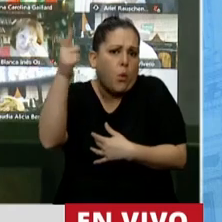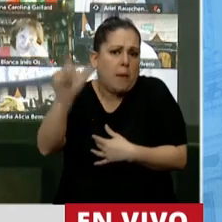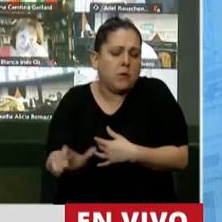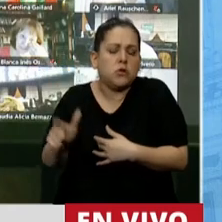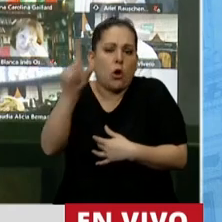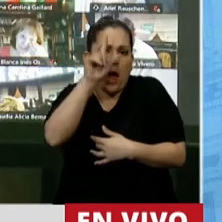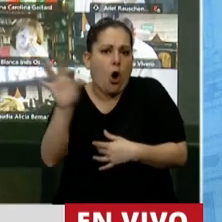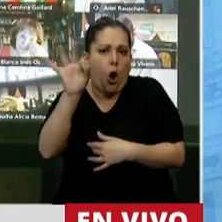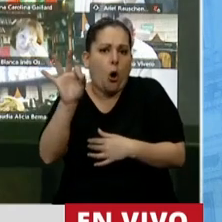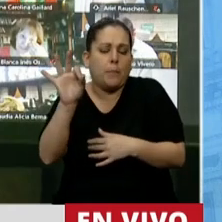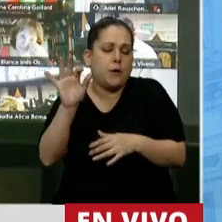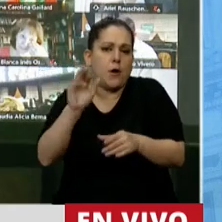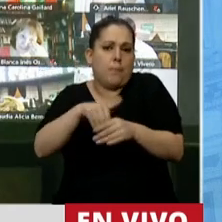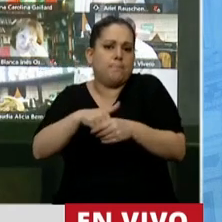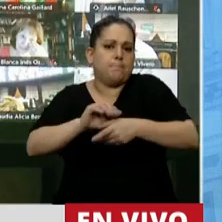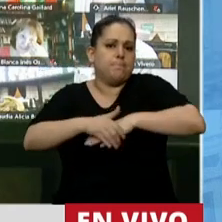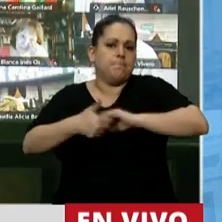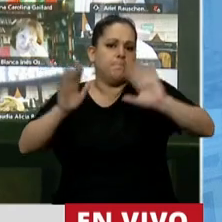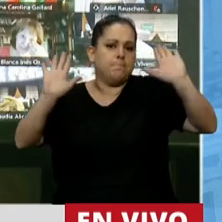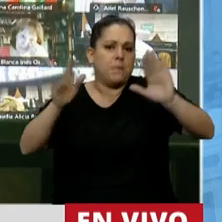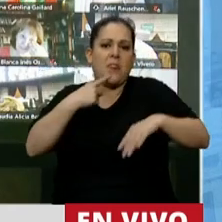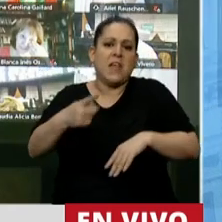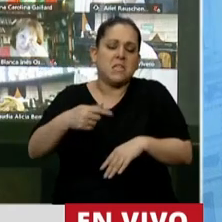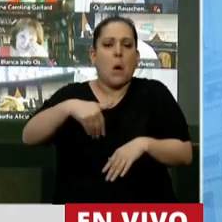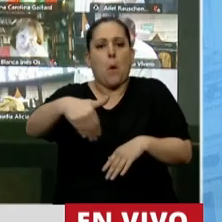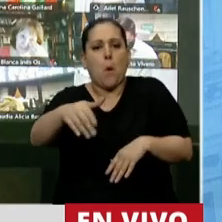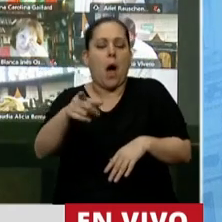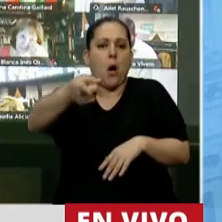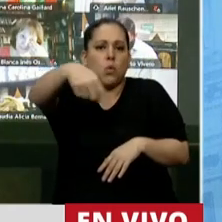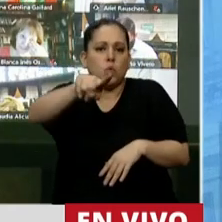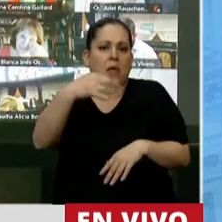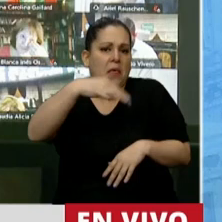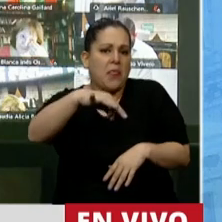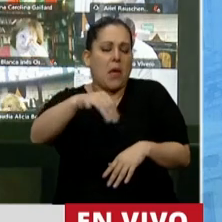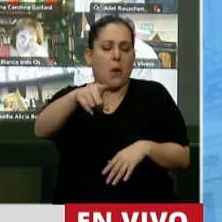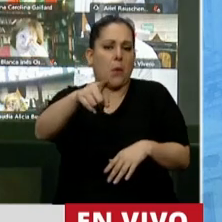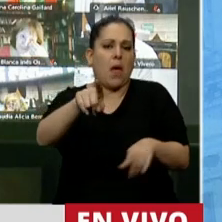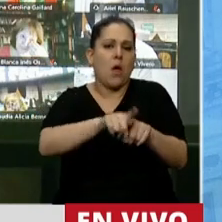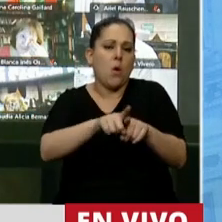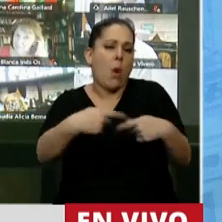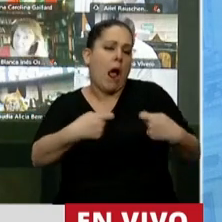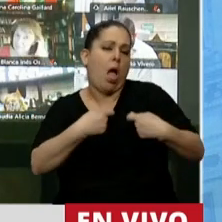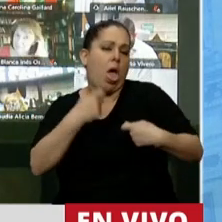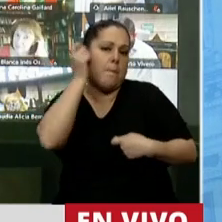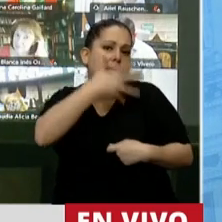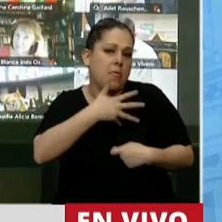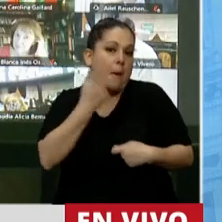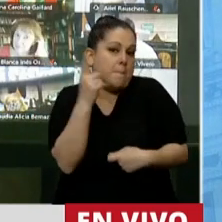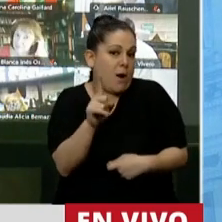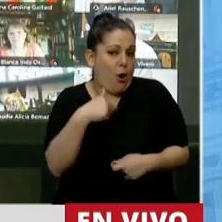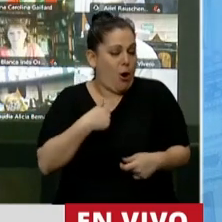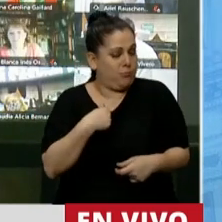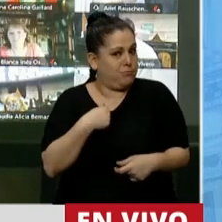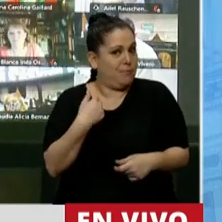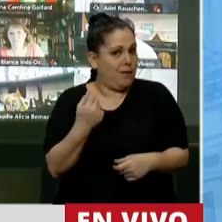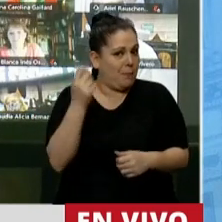a este proyecto, inclusive nos decían, nos van a tener que convencer, pero no nos van a convencer